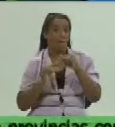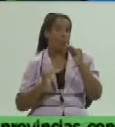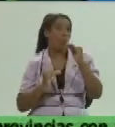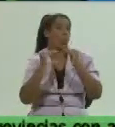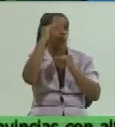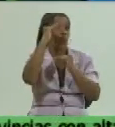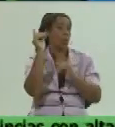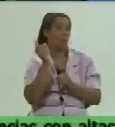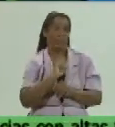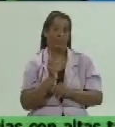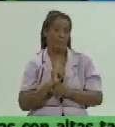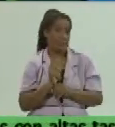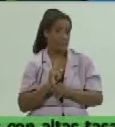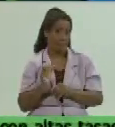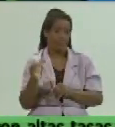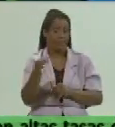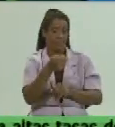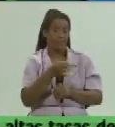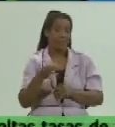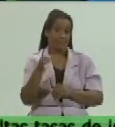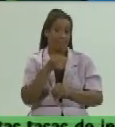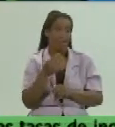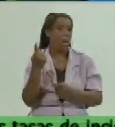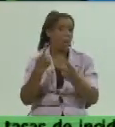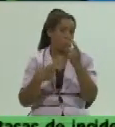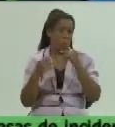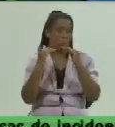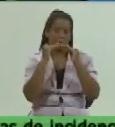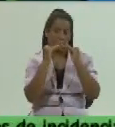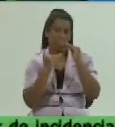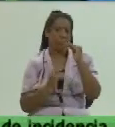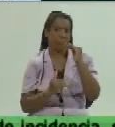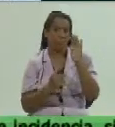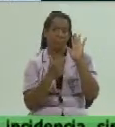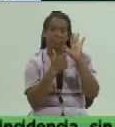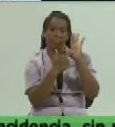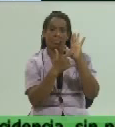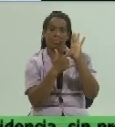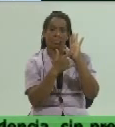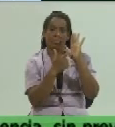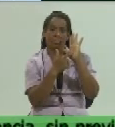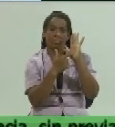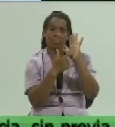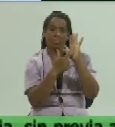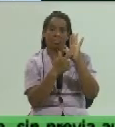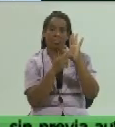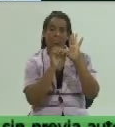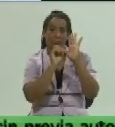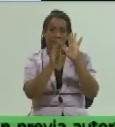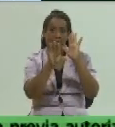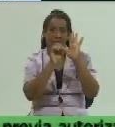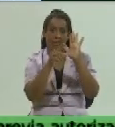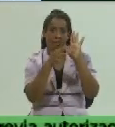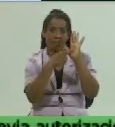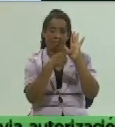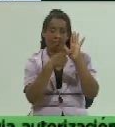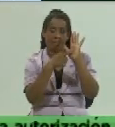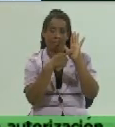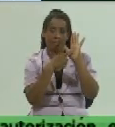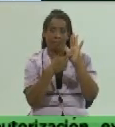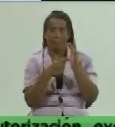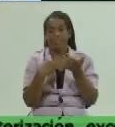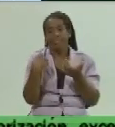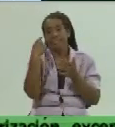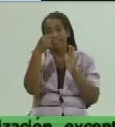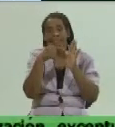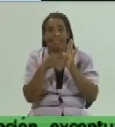municipios están inferiores a estos precios que estamos proyectando en pantalla acorde a la característica de cada municipio a los